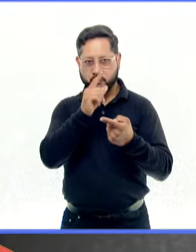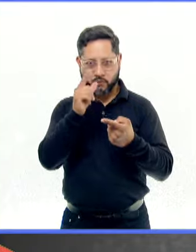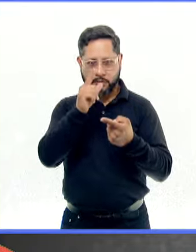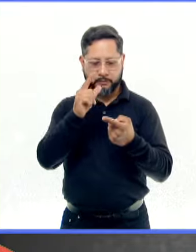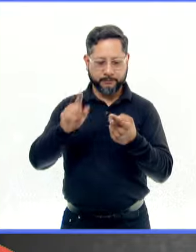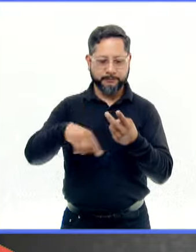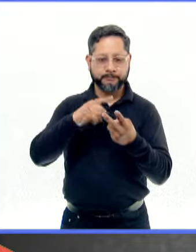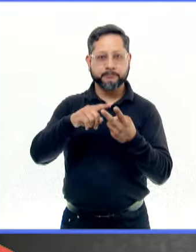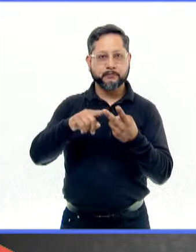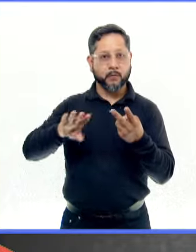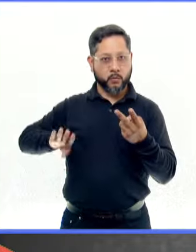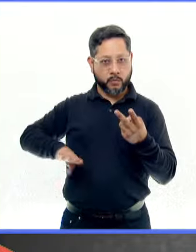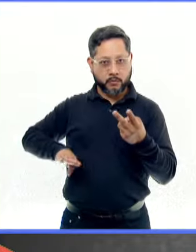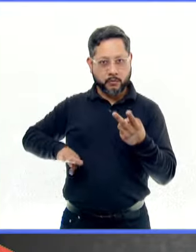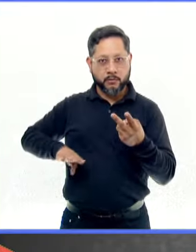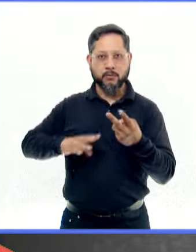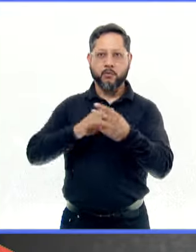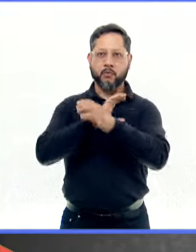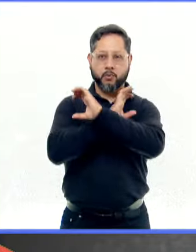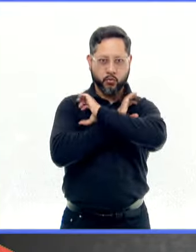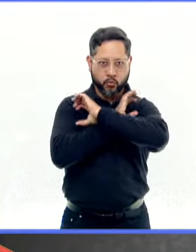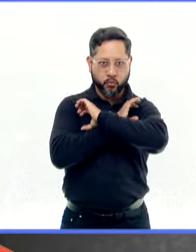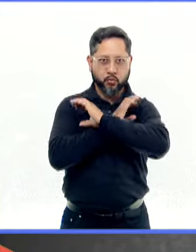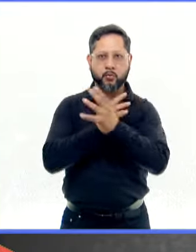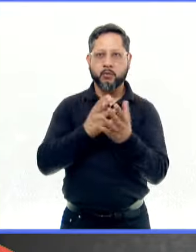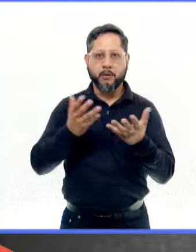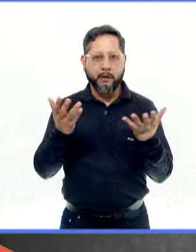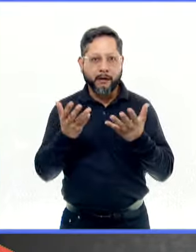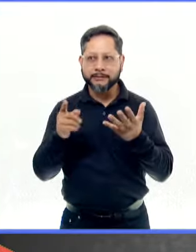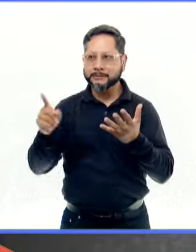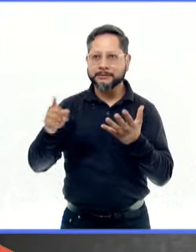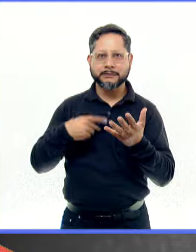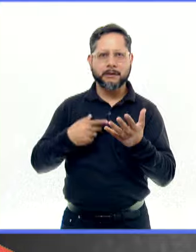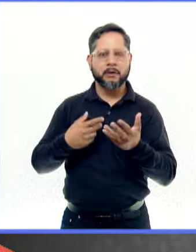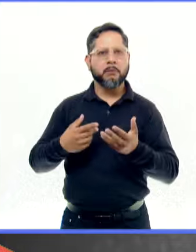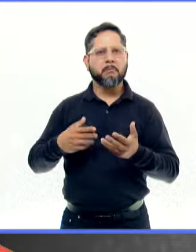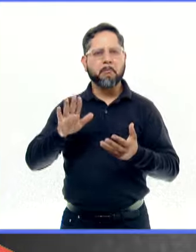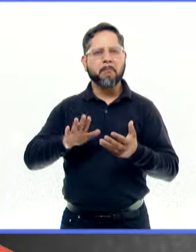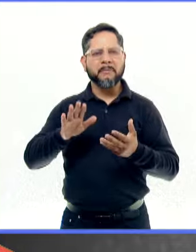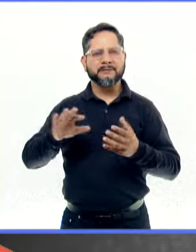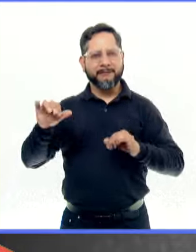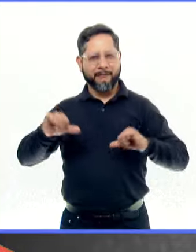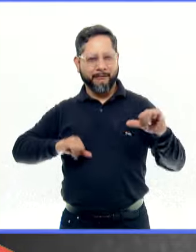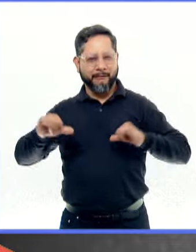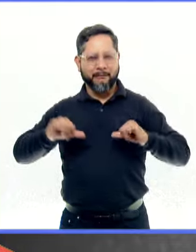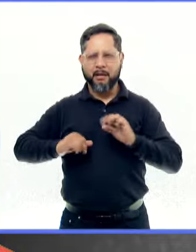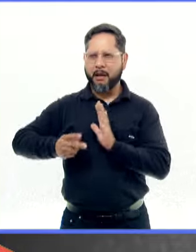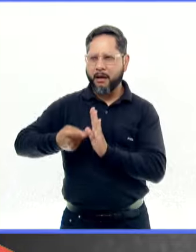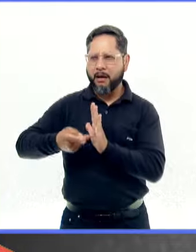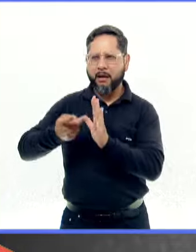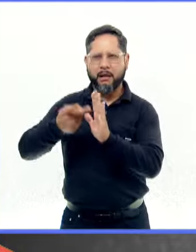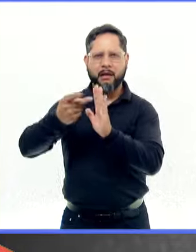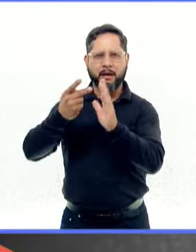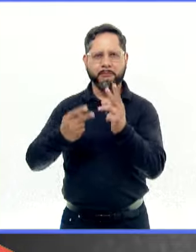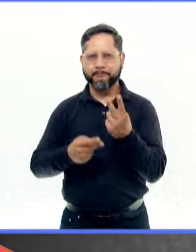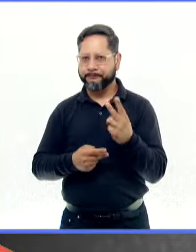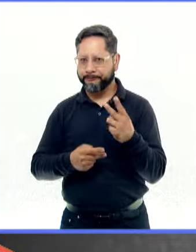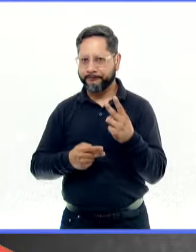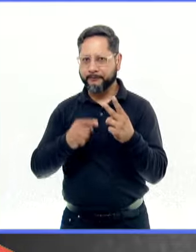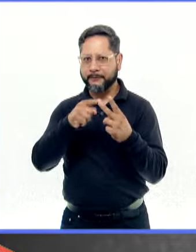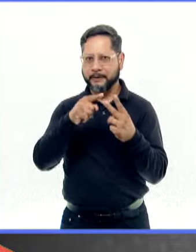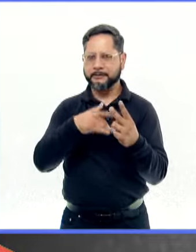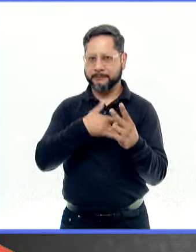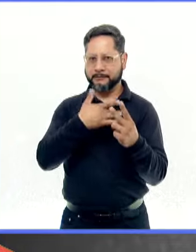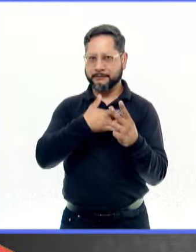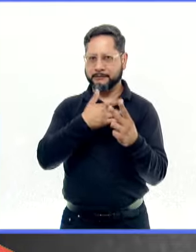conductas, intereses y actividades estereotipadas o repetitivas. Entonces tenemos esos dos ejes de síntomas